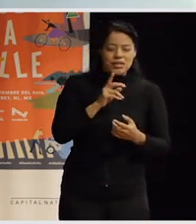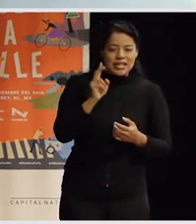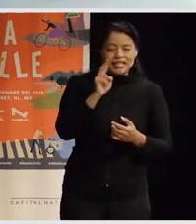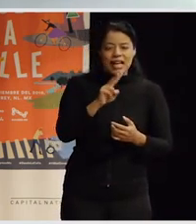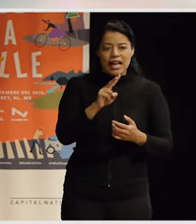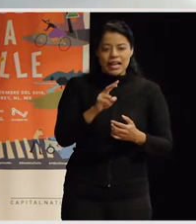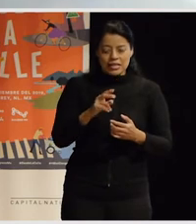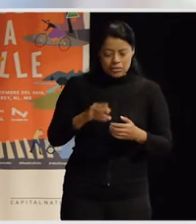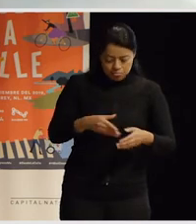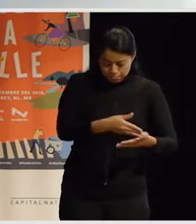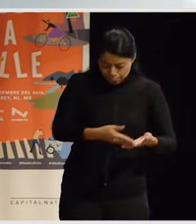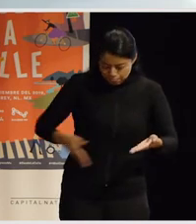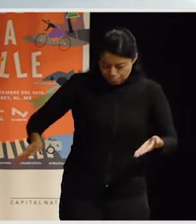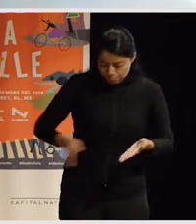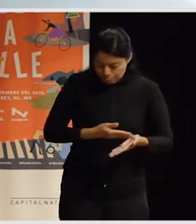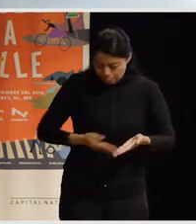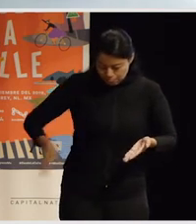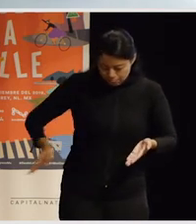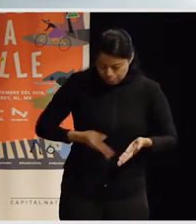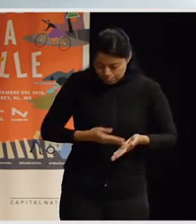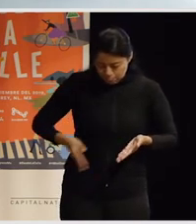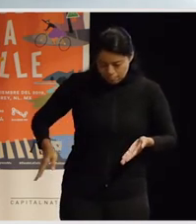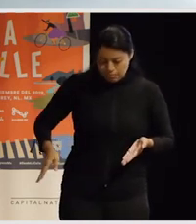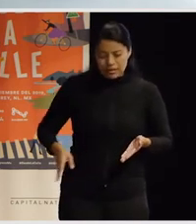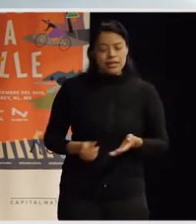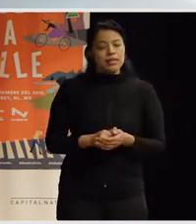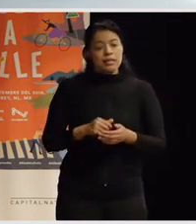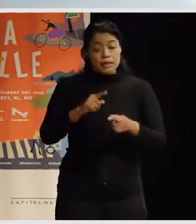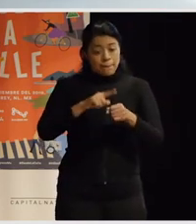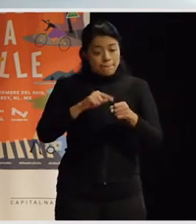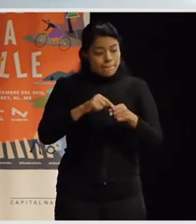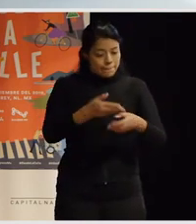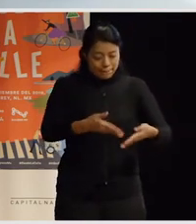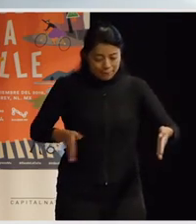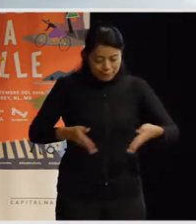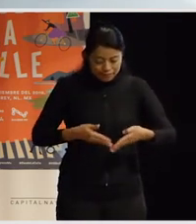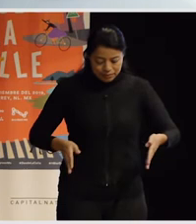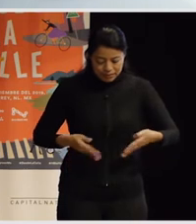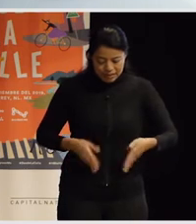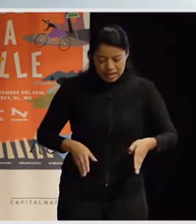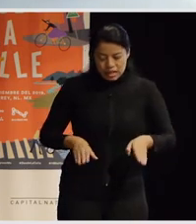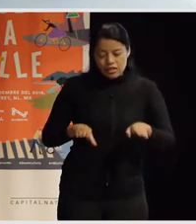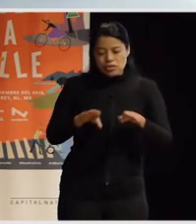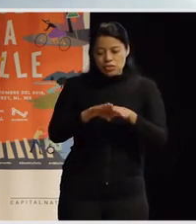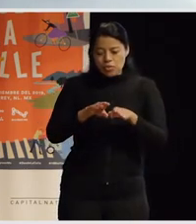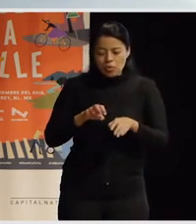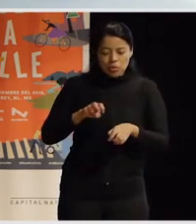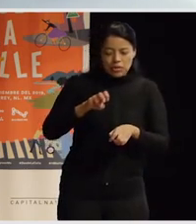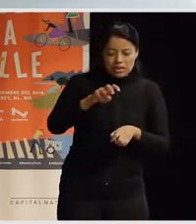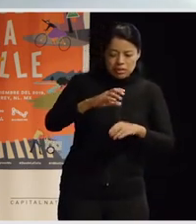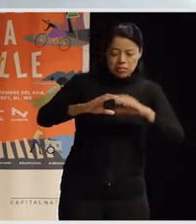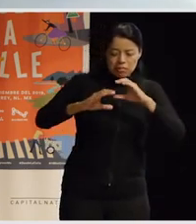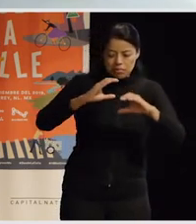con el paseo este, ¿no? Que habíamos puesto con unos cartones pintados y digamos como que fue una estrategia comunicativa para sacar